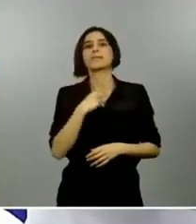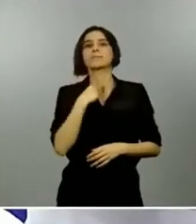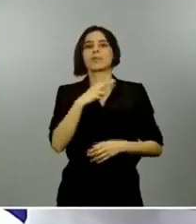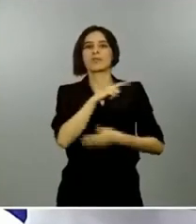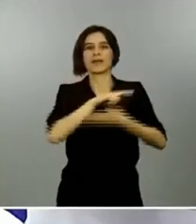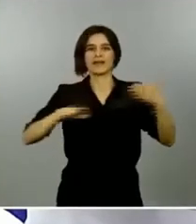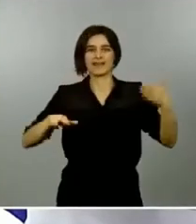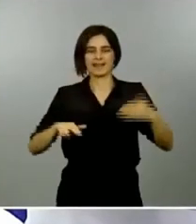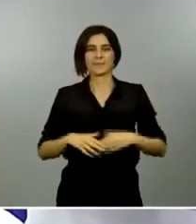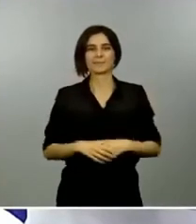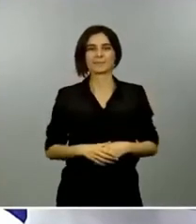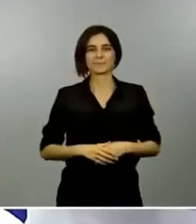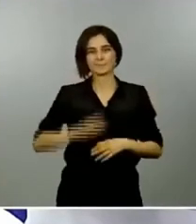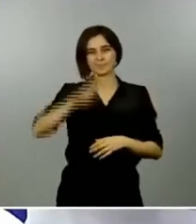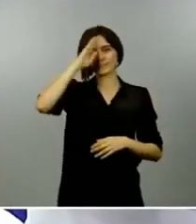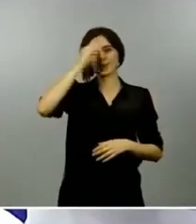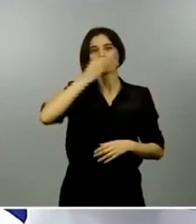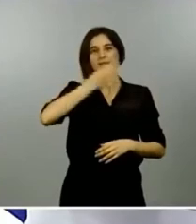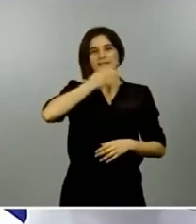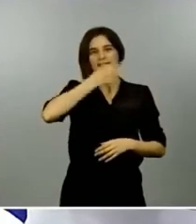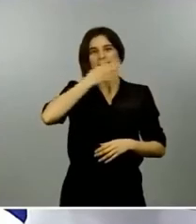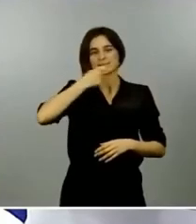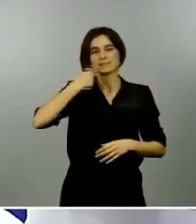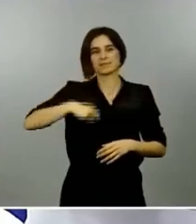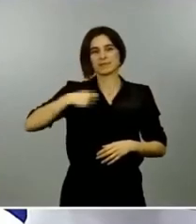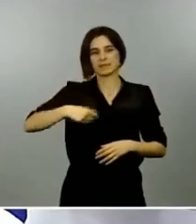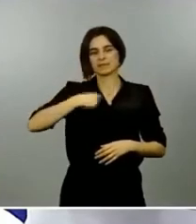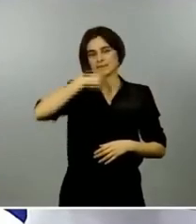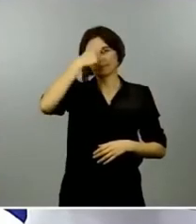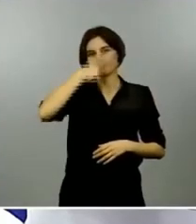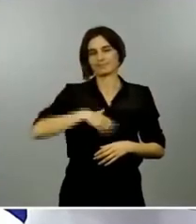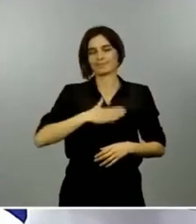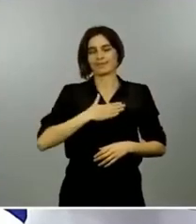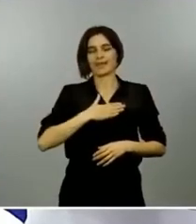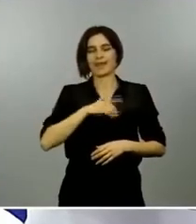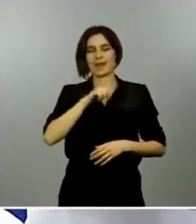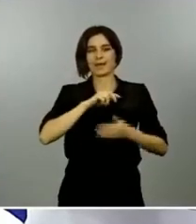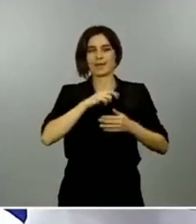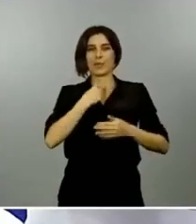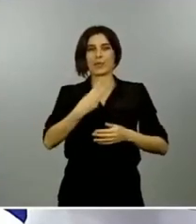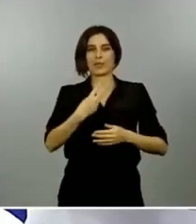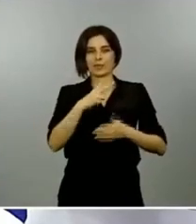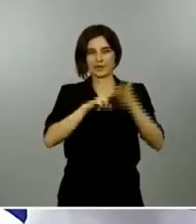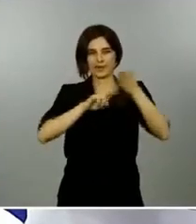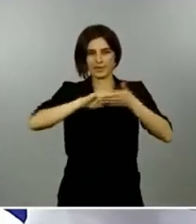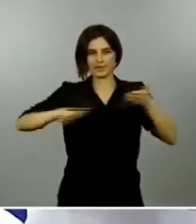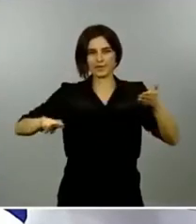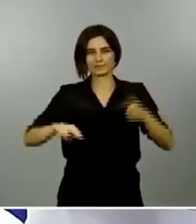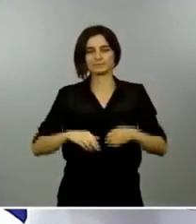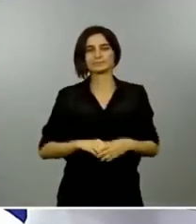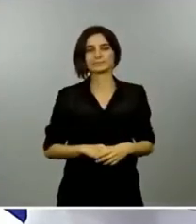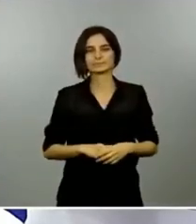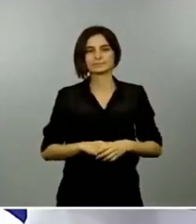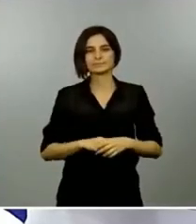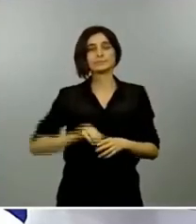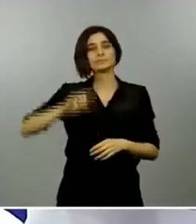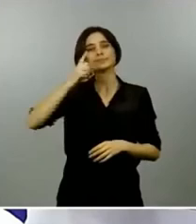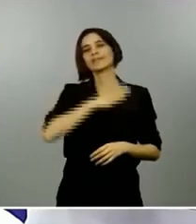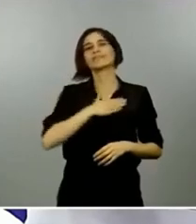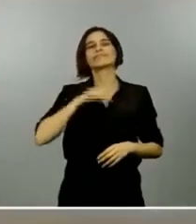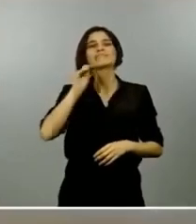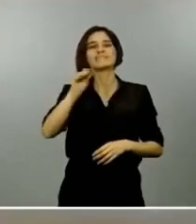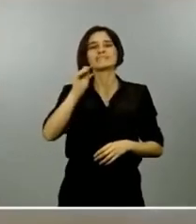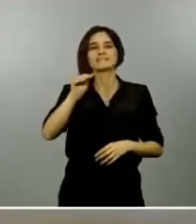hola buenas tardes presidente soy Fran Balado de la voz de Galicia en primer lugar quería preguntarle por los motivos por los que no se atendió a la